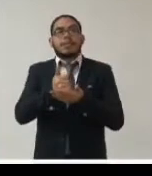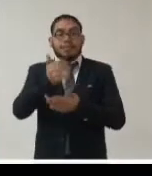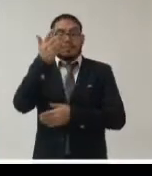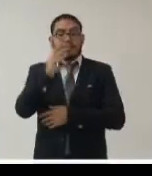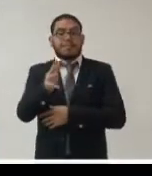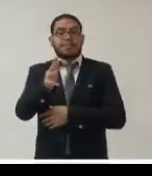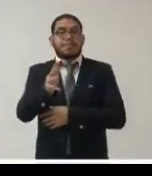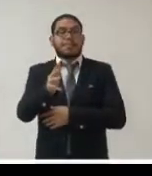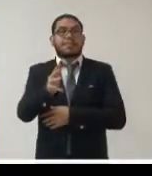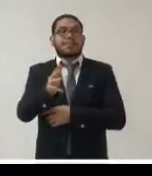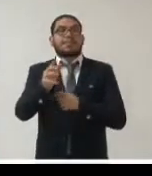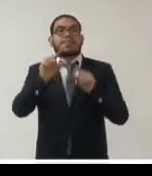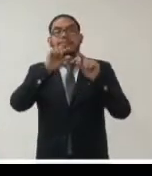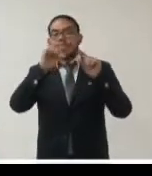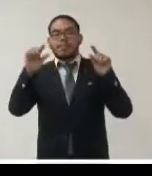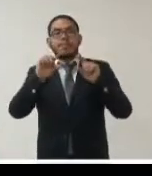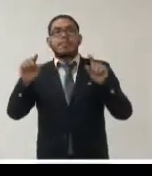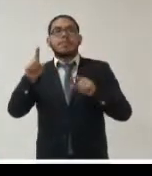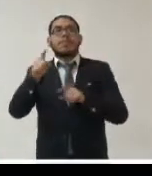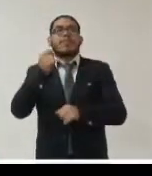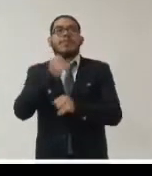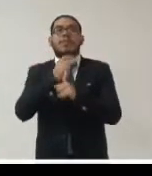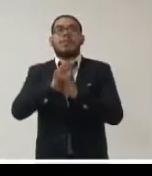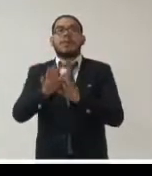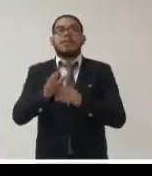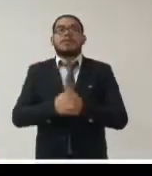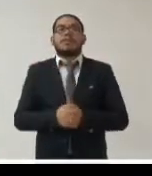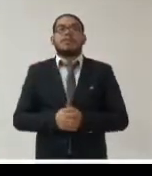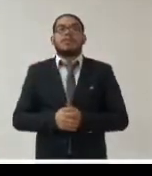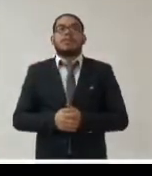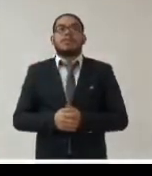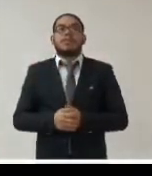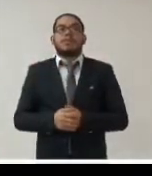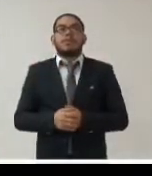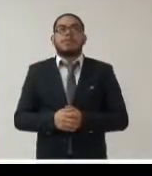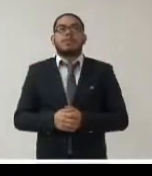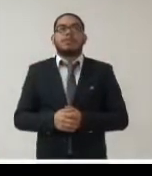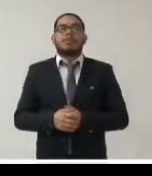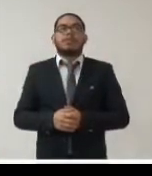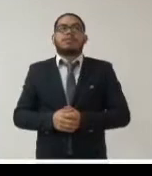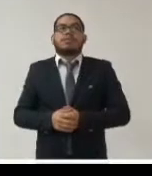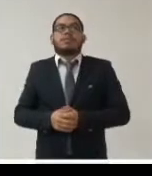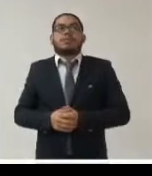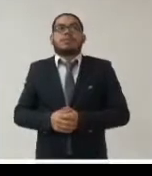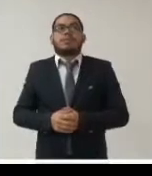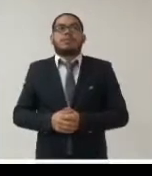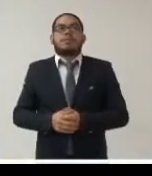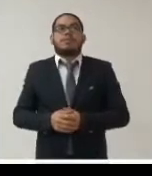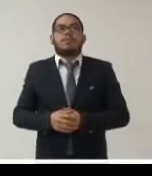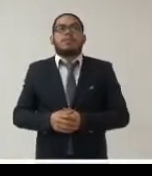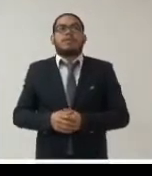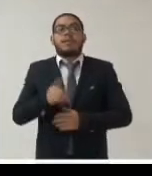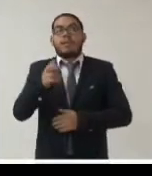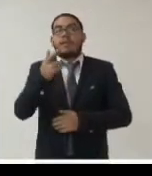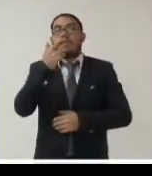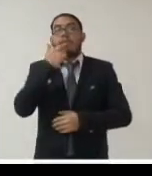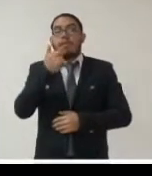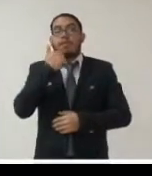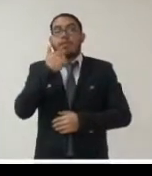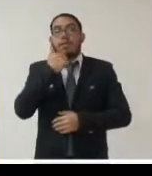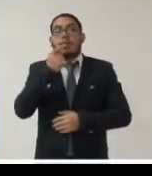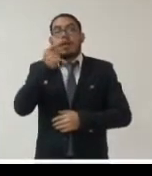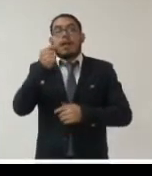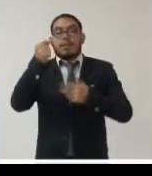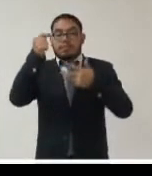información que normalmente vamos a encontrar en este portal interoperativizado del que les hablo y en rojo los